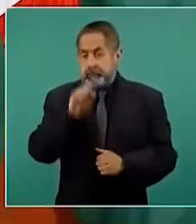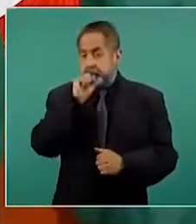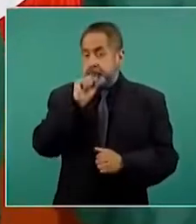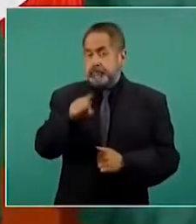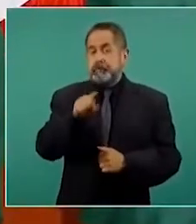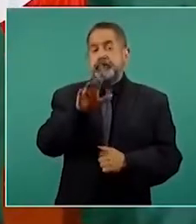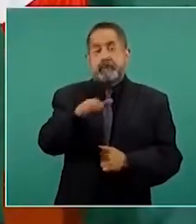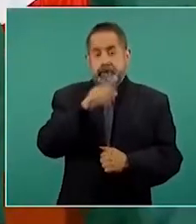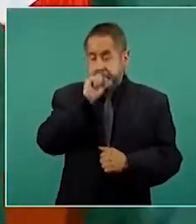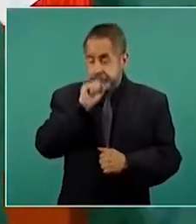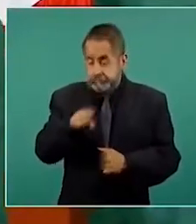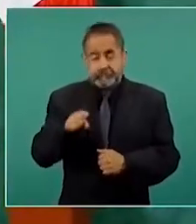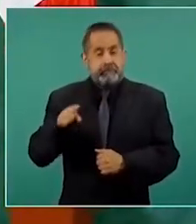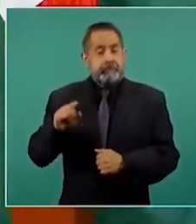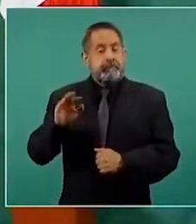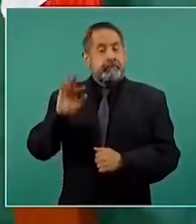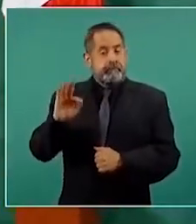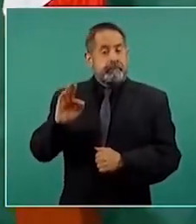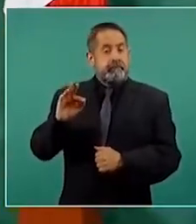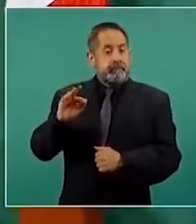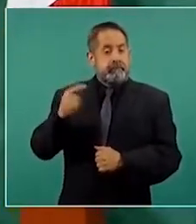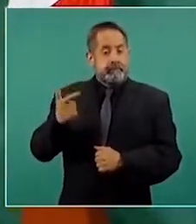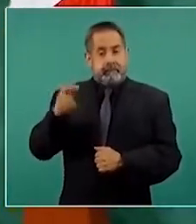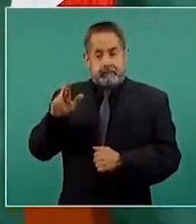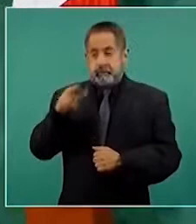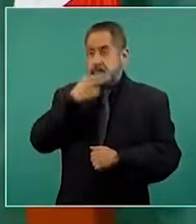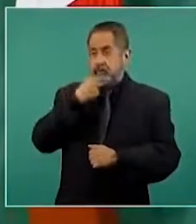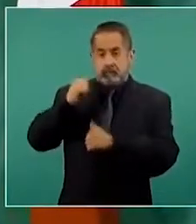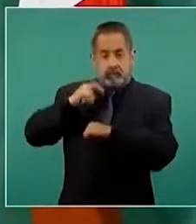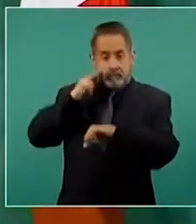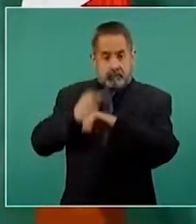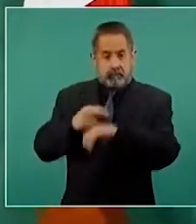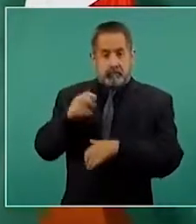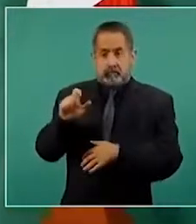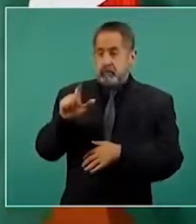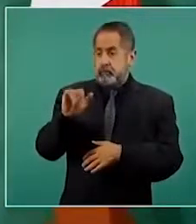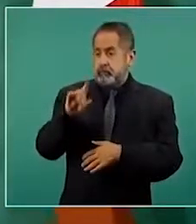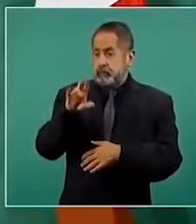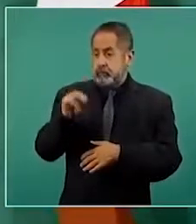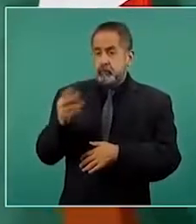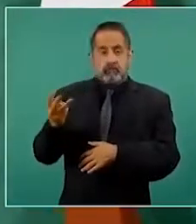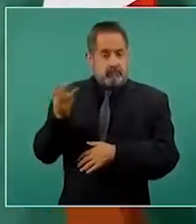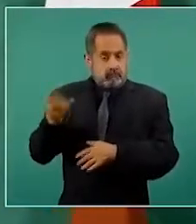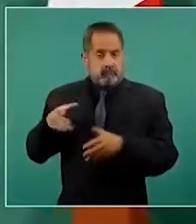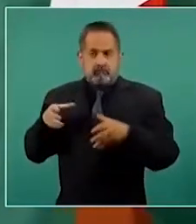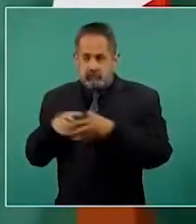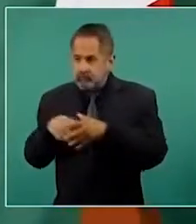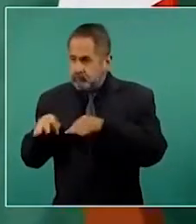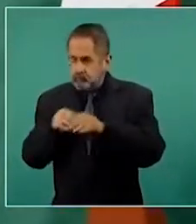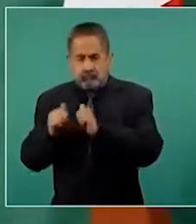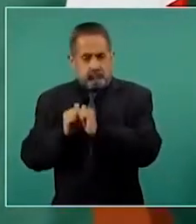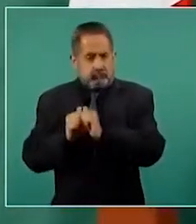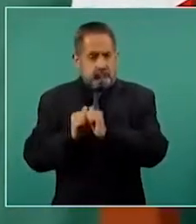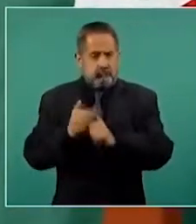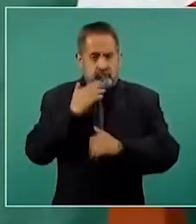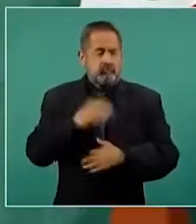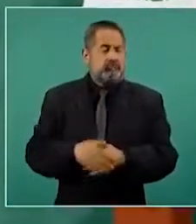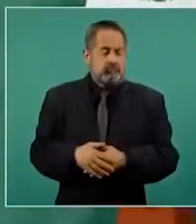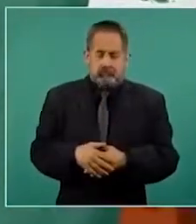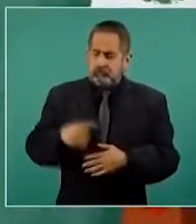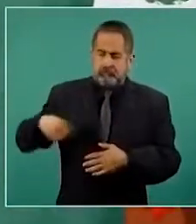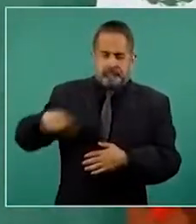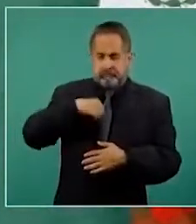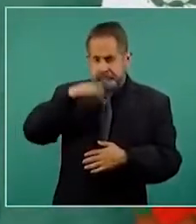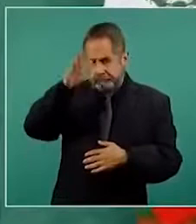también el fiscal general, hemos hecho el acuerdo de trabajar